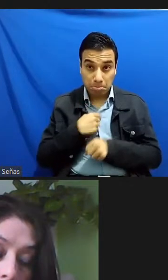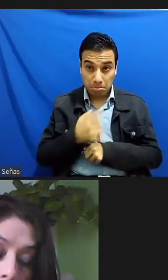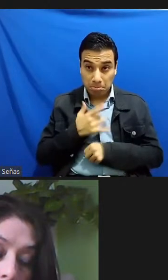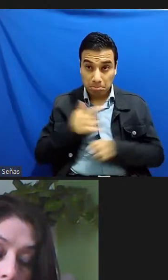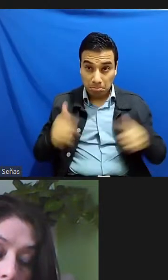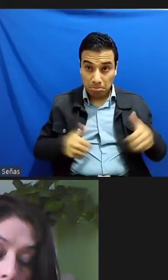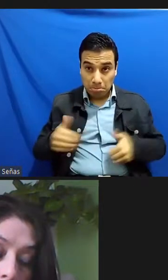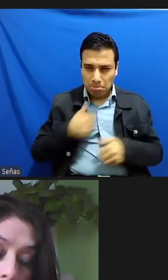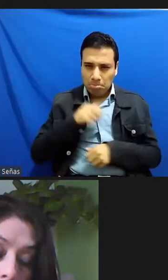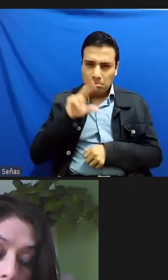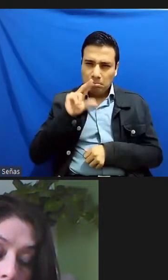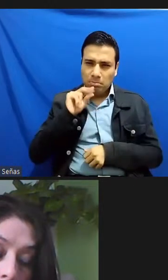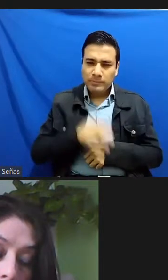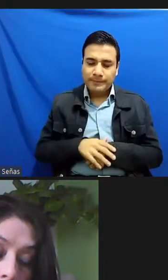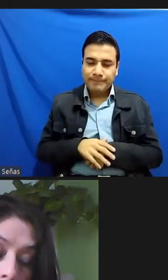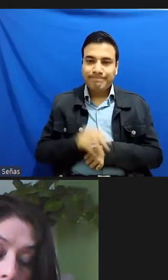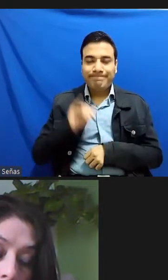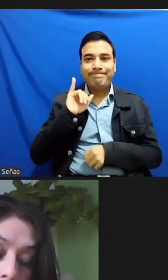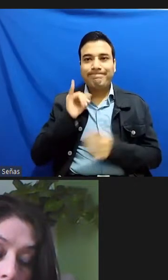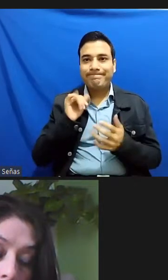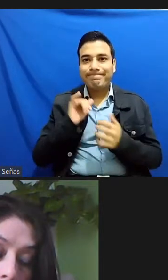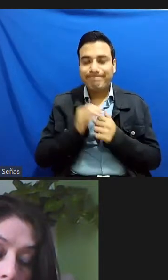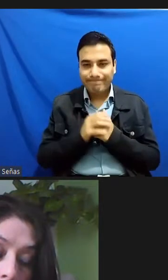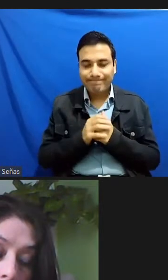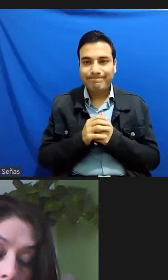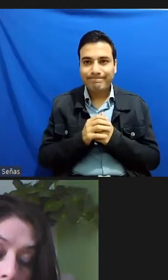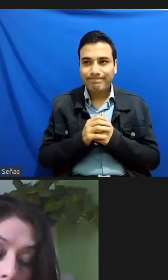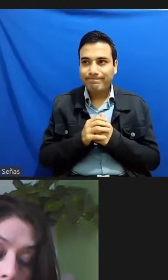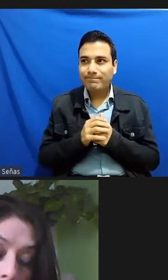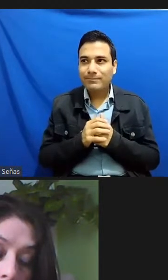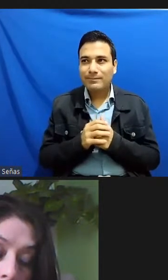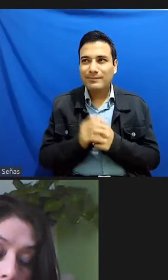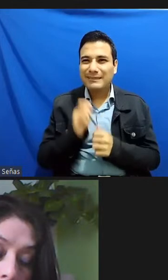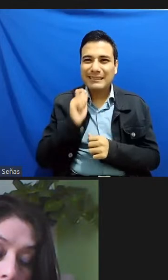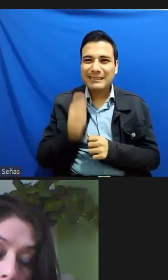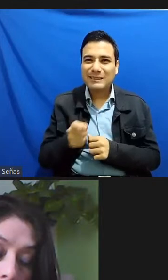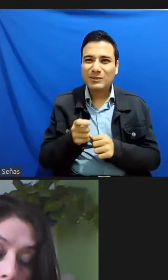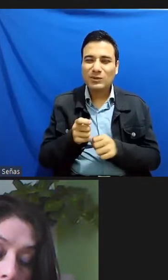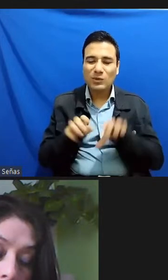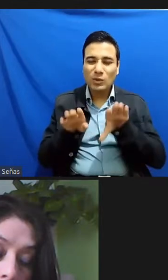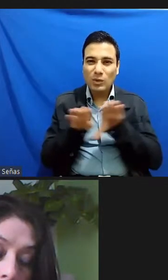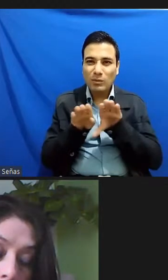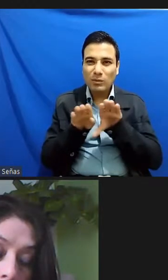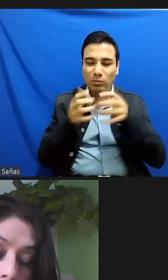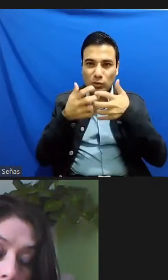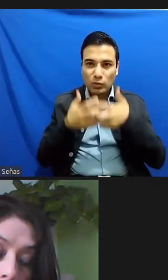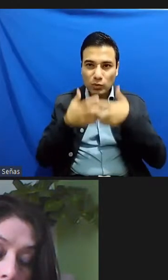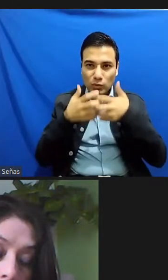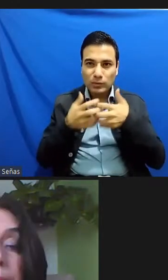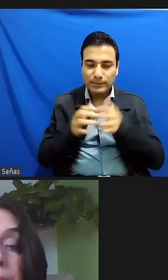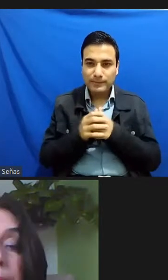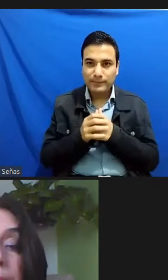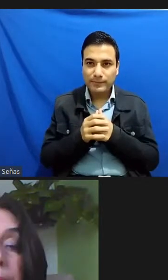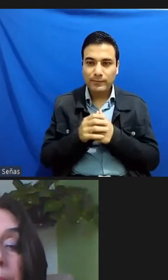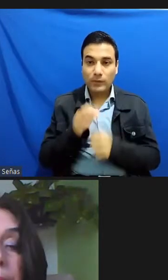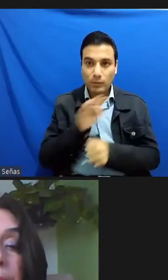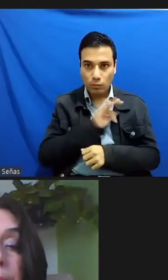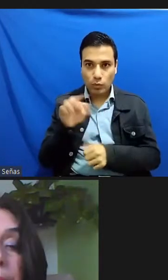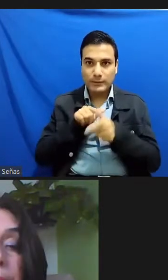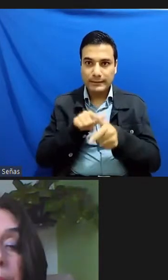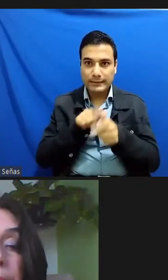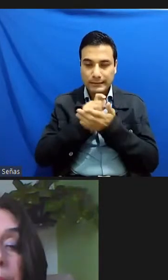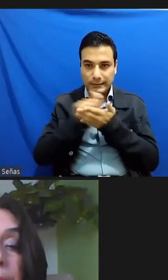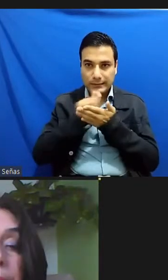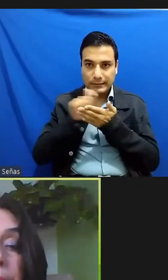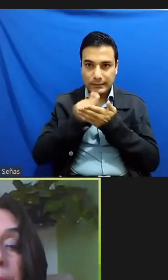alguna forma funciona como un motor para que el deseo de escribir continúe ¿no? es